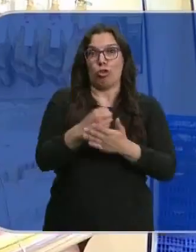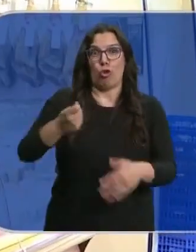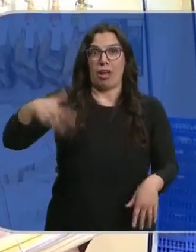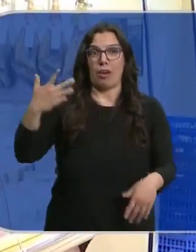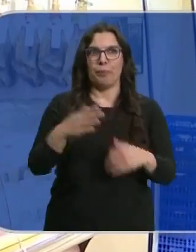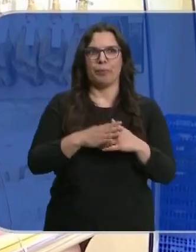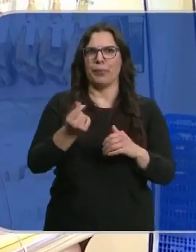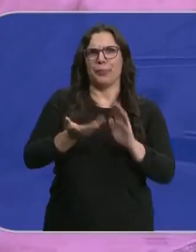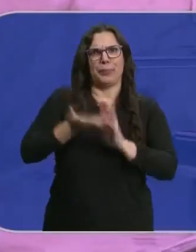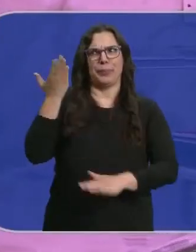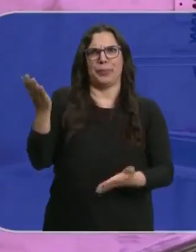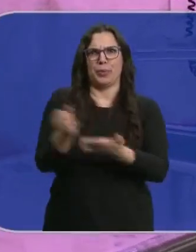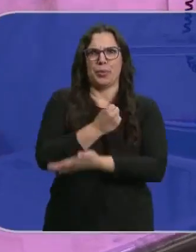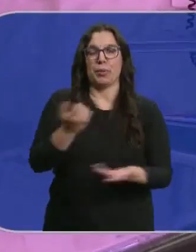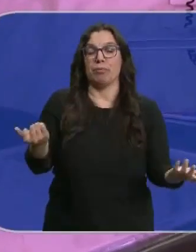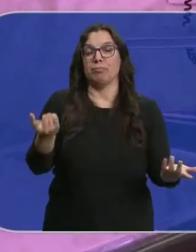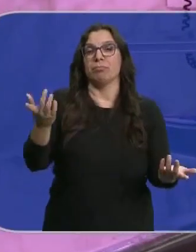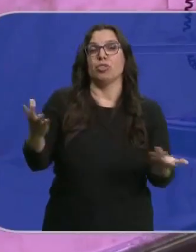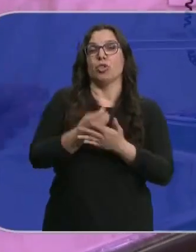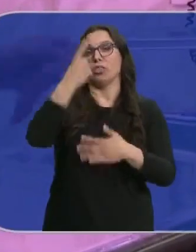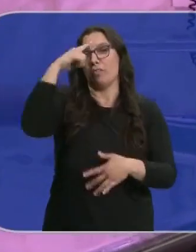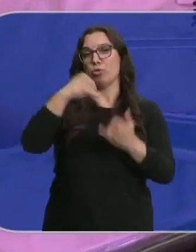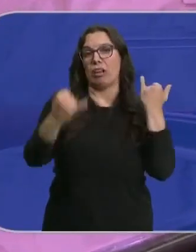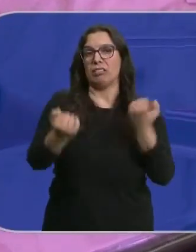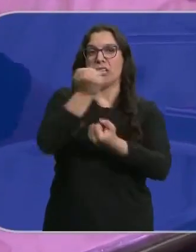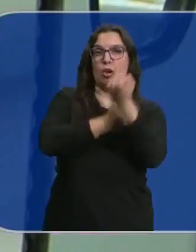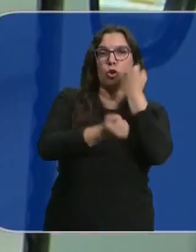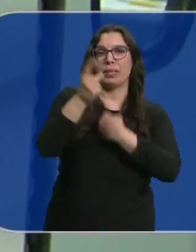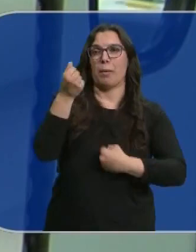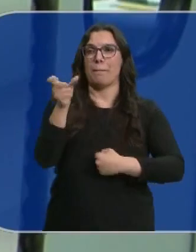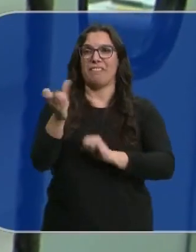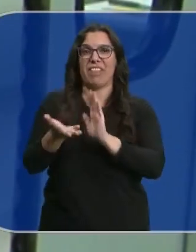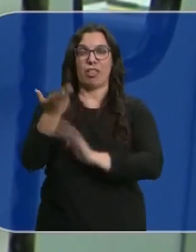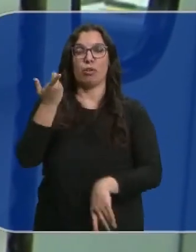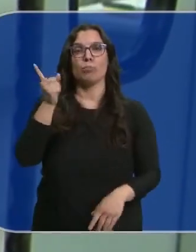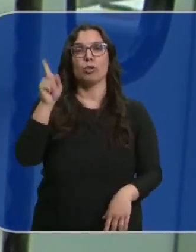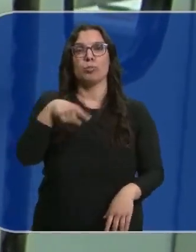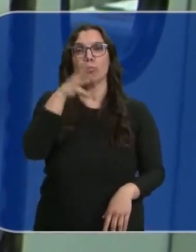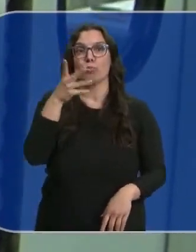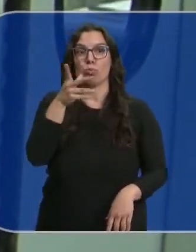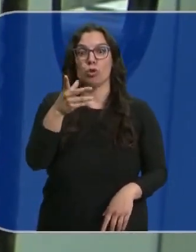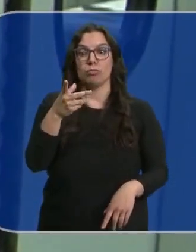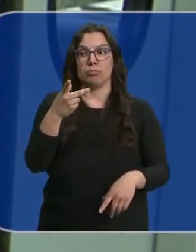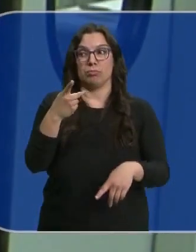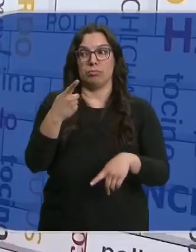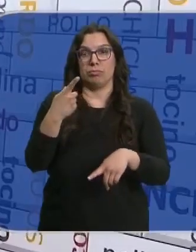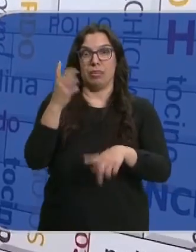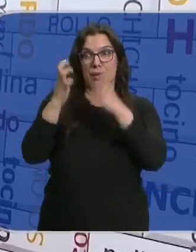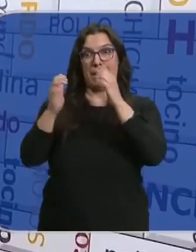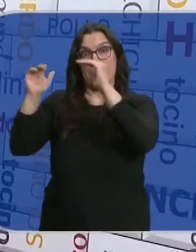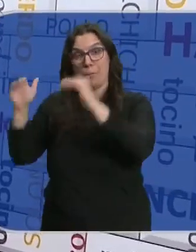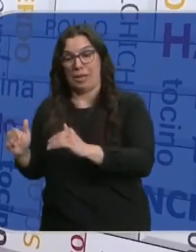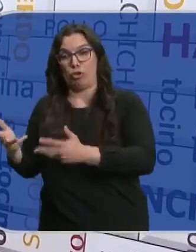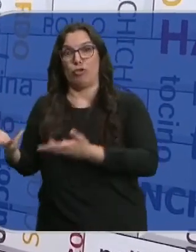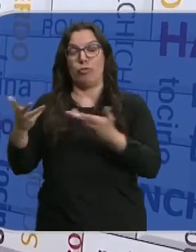caro. Ha subido muchísimo. Por lo que todos ya sabemos la crisis económica y la inflación, pero también por la escasez de ejemplares. La